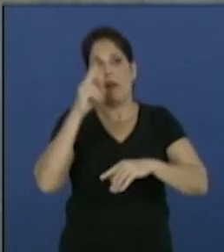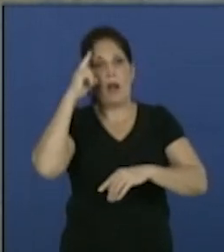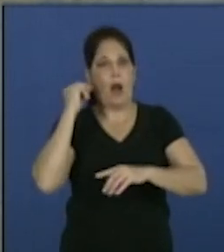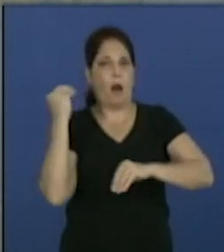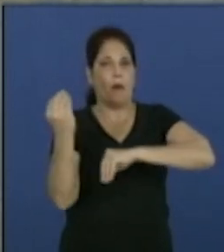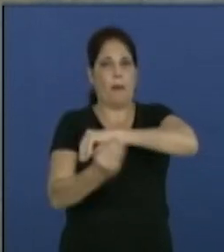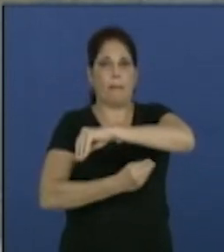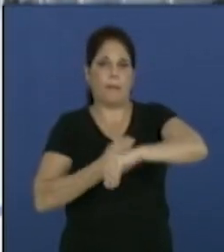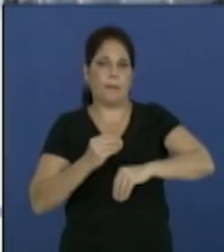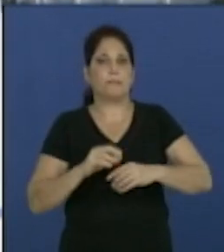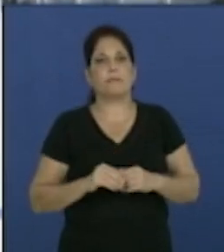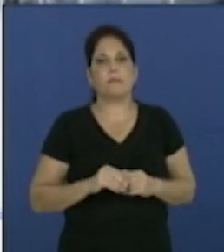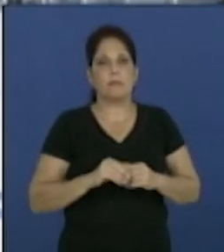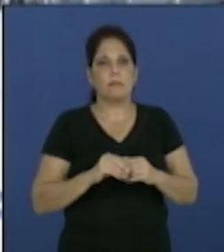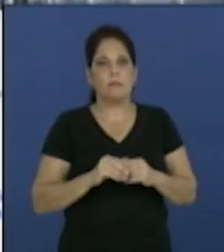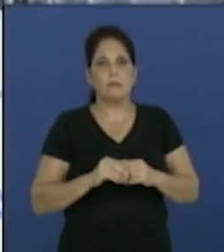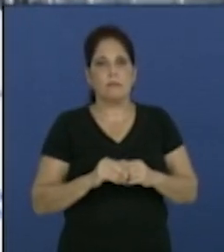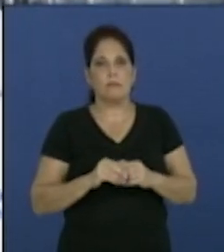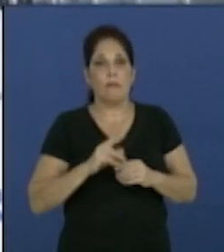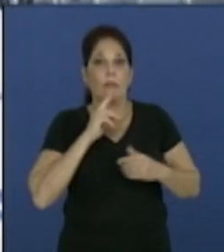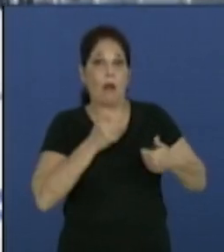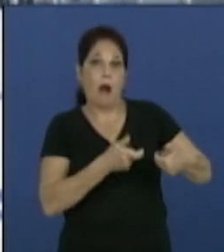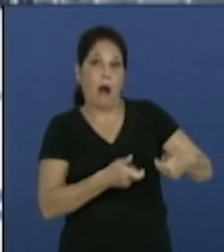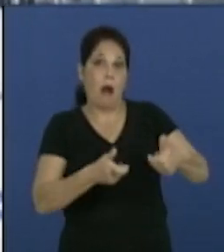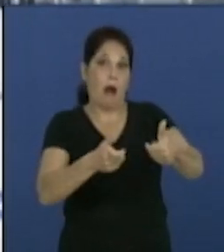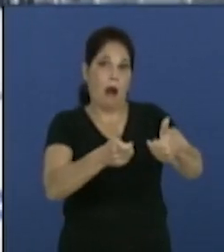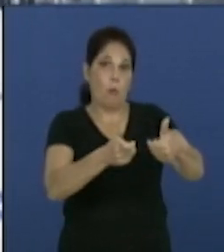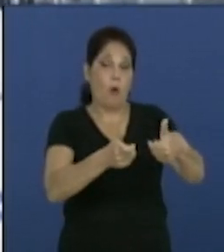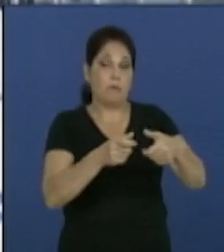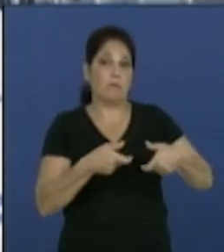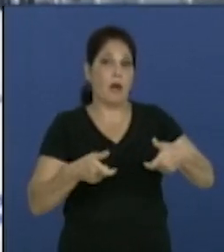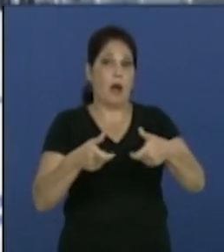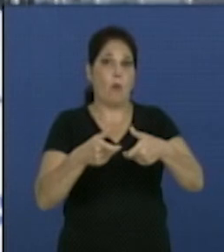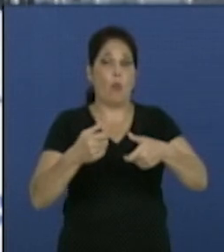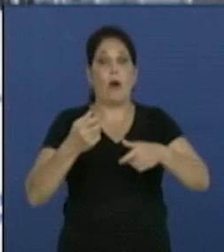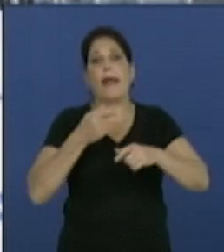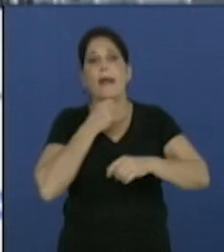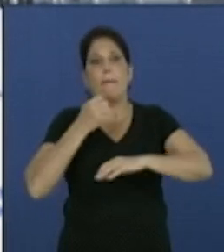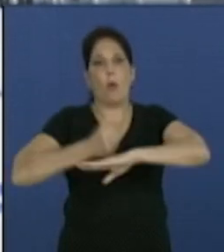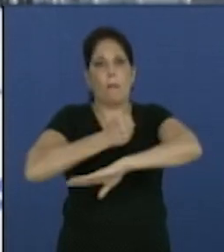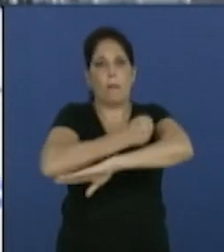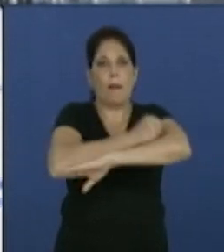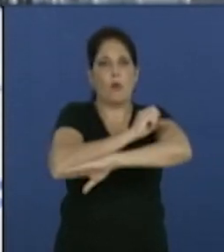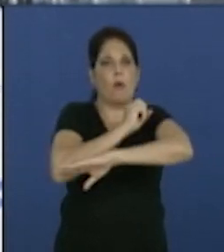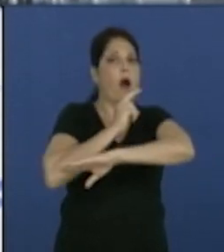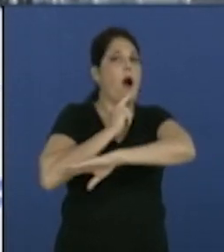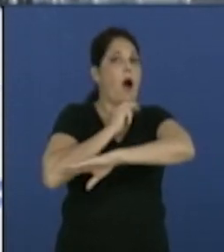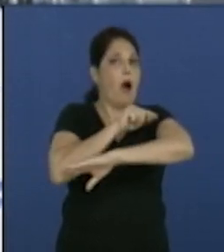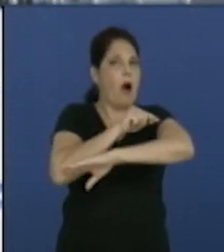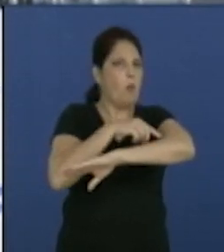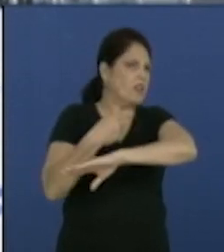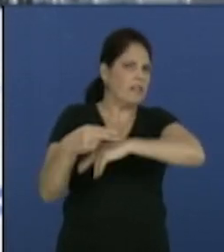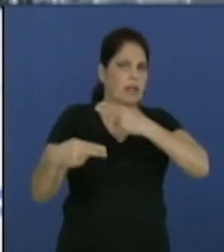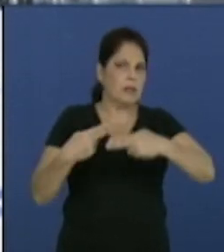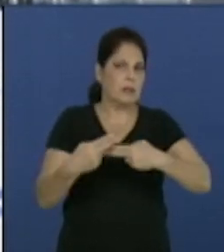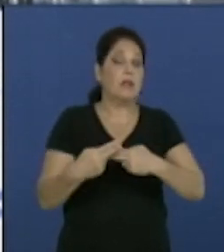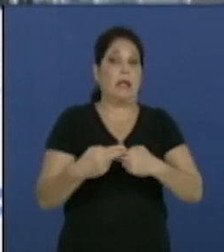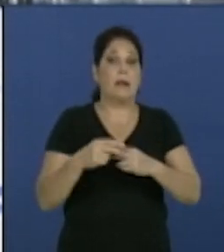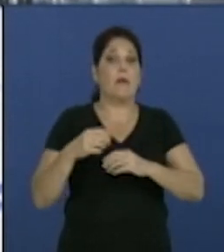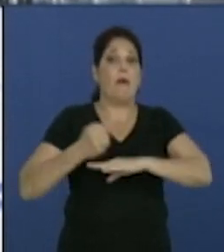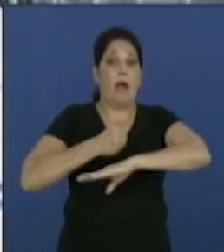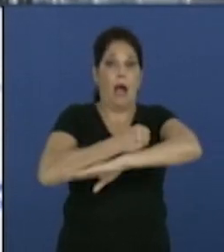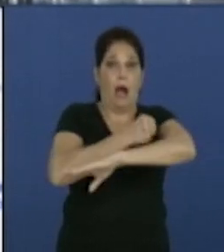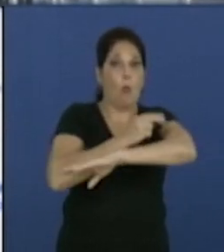El abasto a los lugares más afectados por pipas, ¿cómo sería? En el caso de las